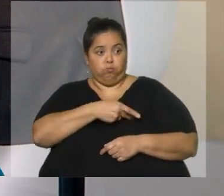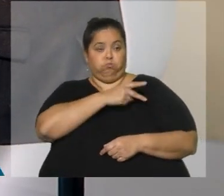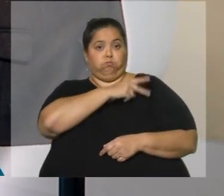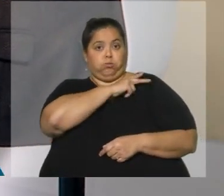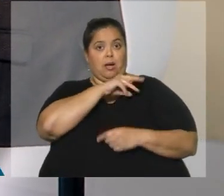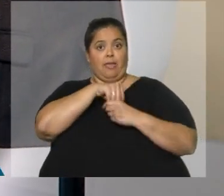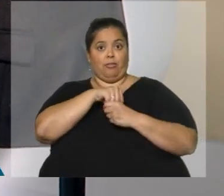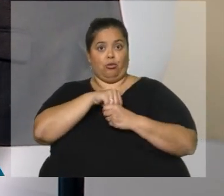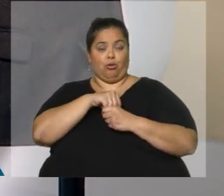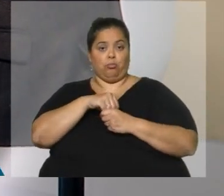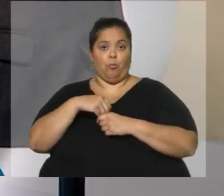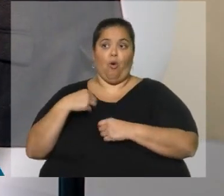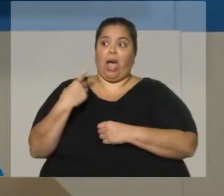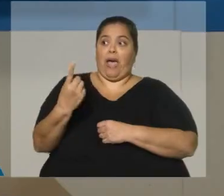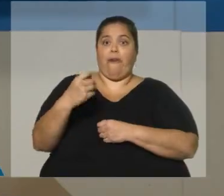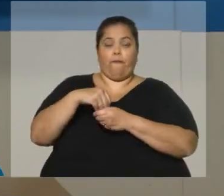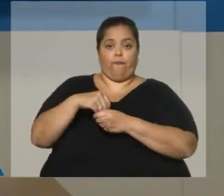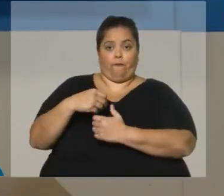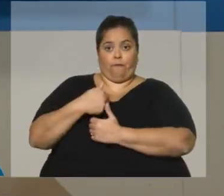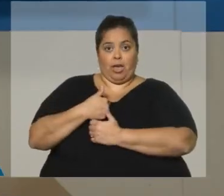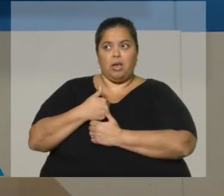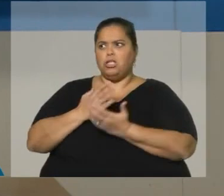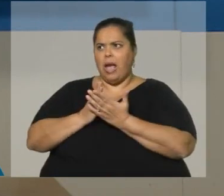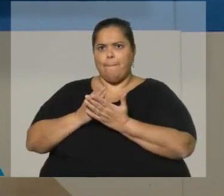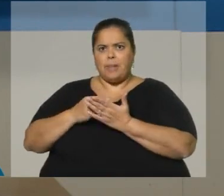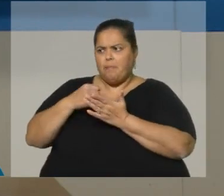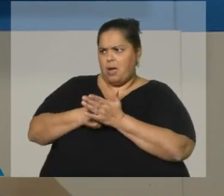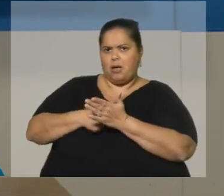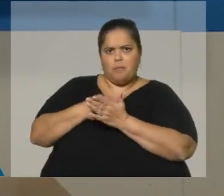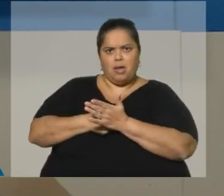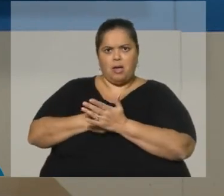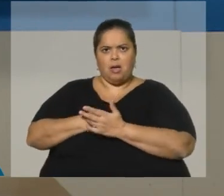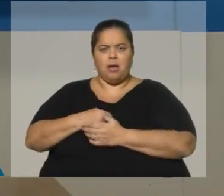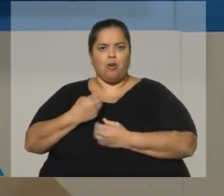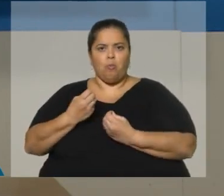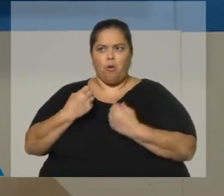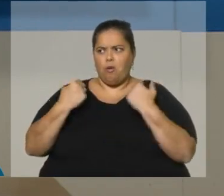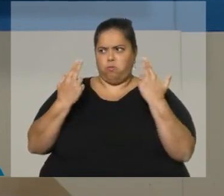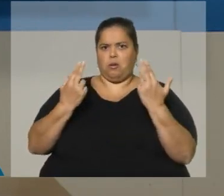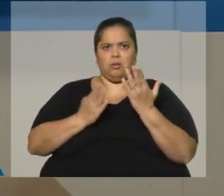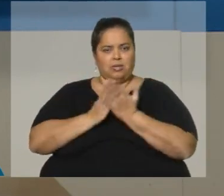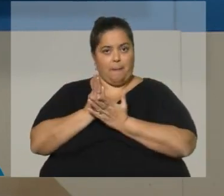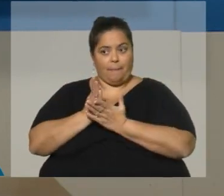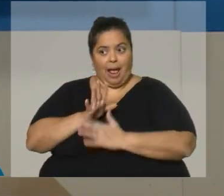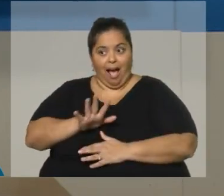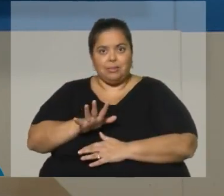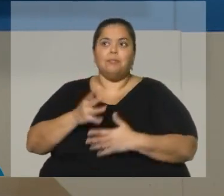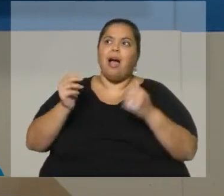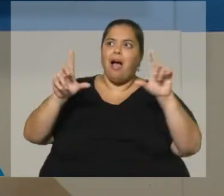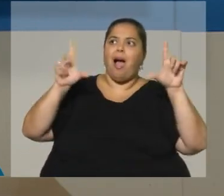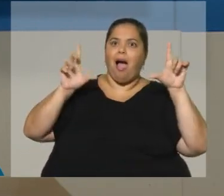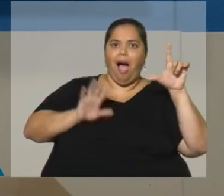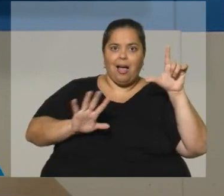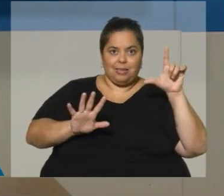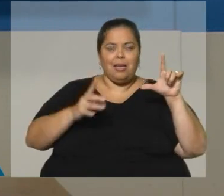también en aquella oportunidad? El desafío permanente fue una de sus características y ese desafío permanente, bueno,